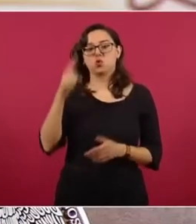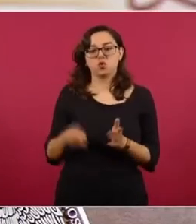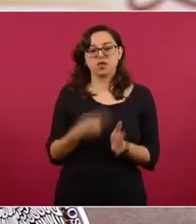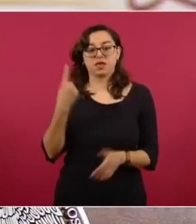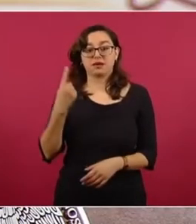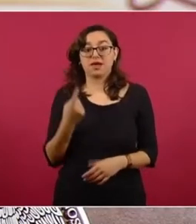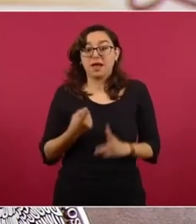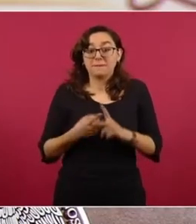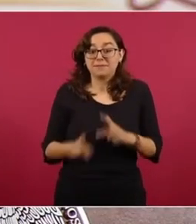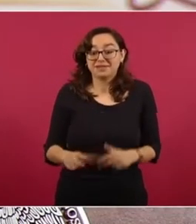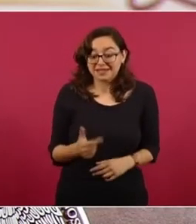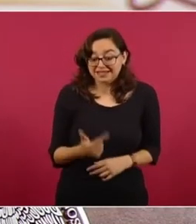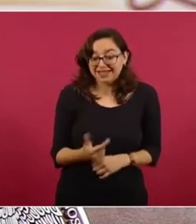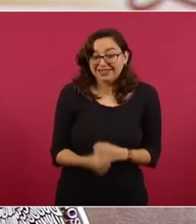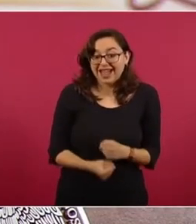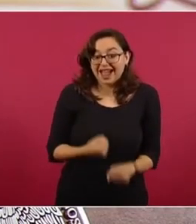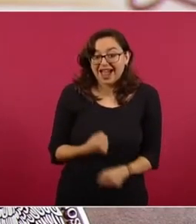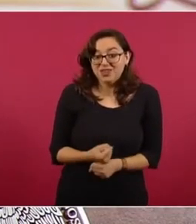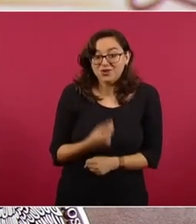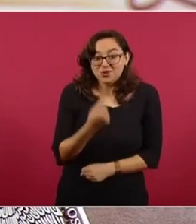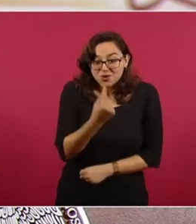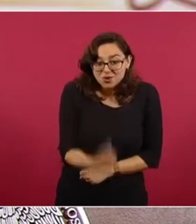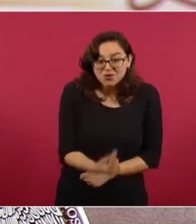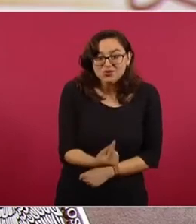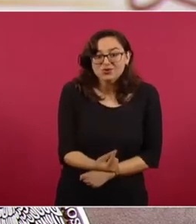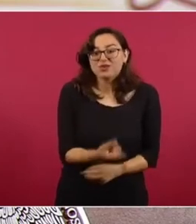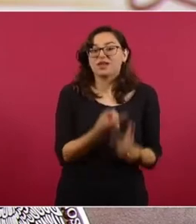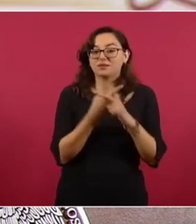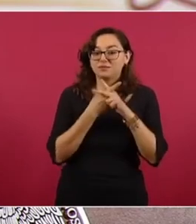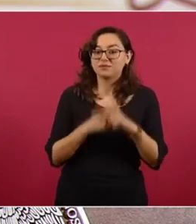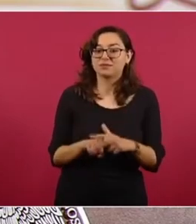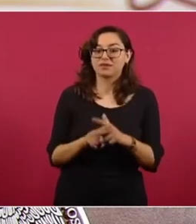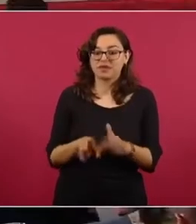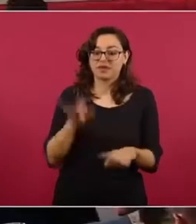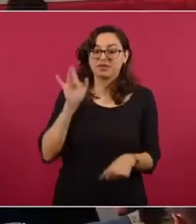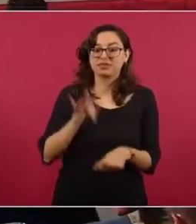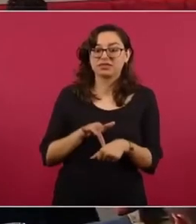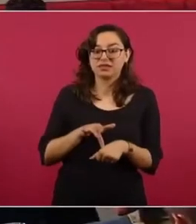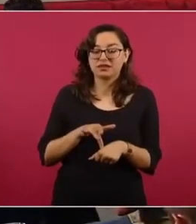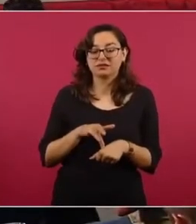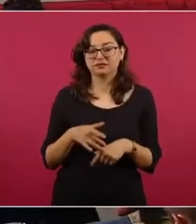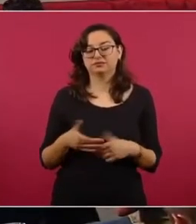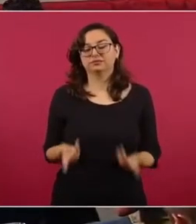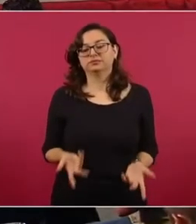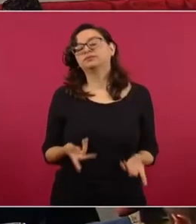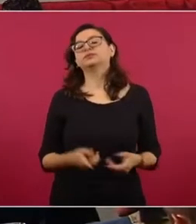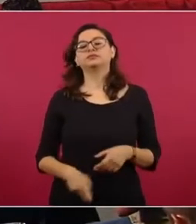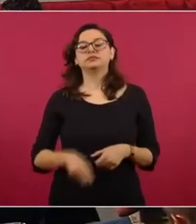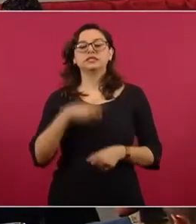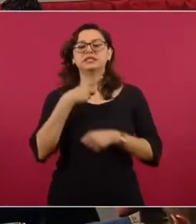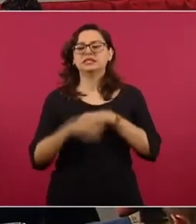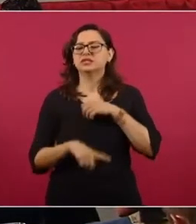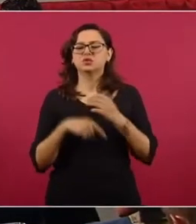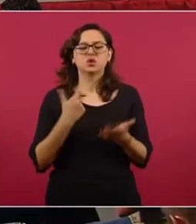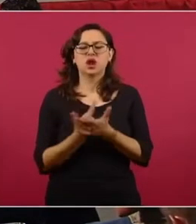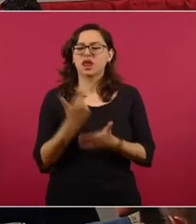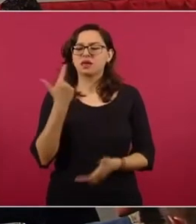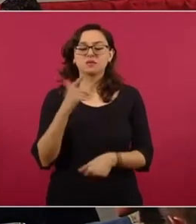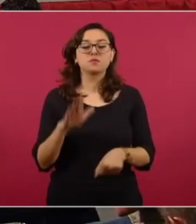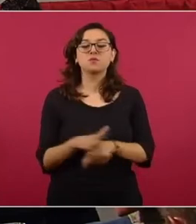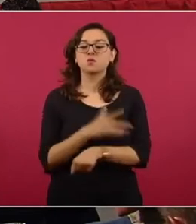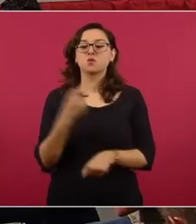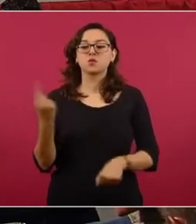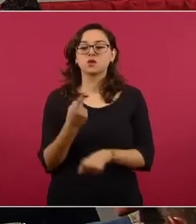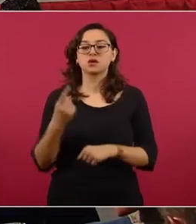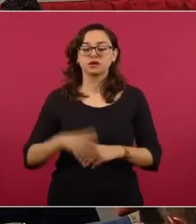desde los siete años de edad. Ahora, ¿cuáles son los daños a la salud? Y esto es importante visualizarlo. Por sí